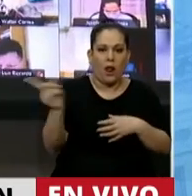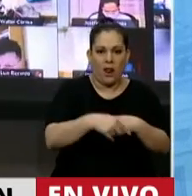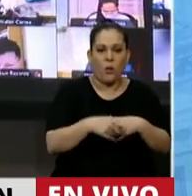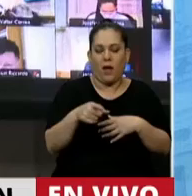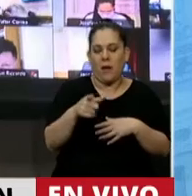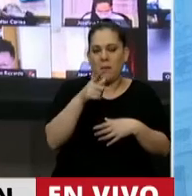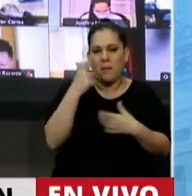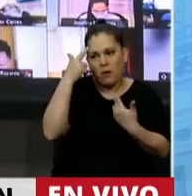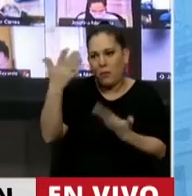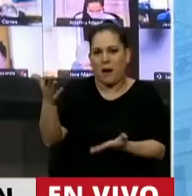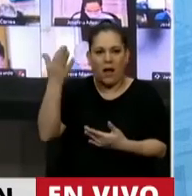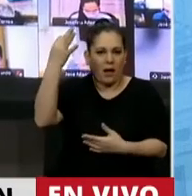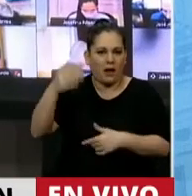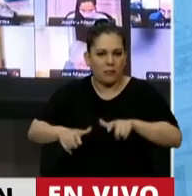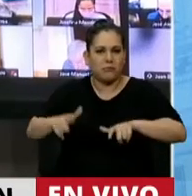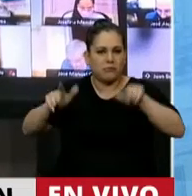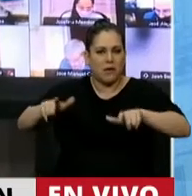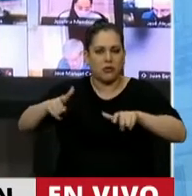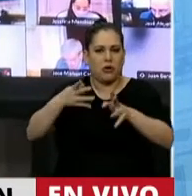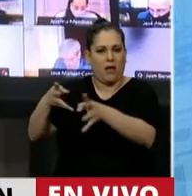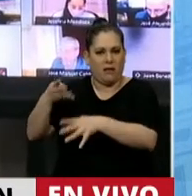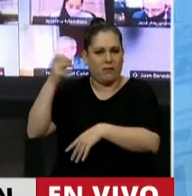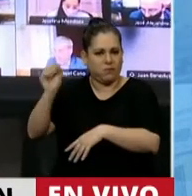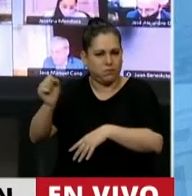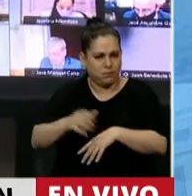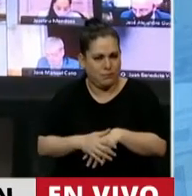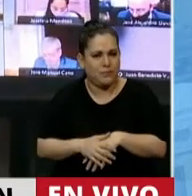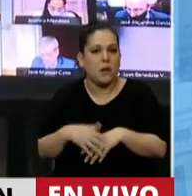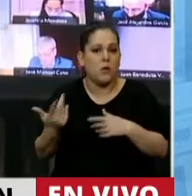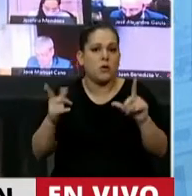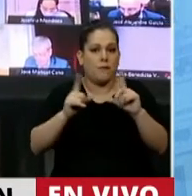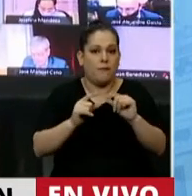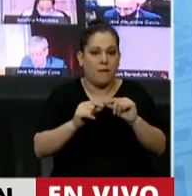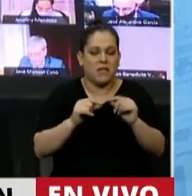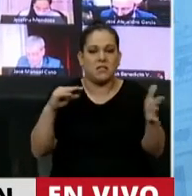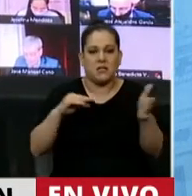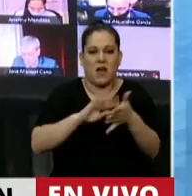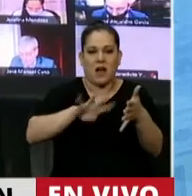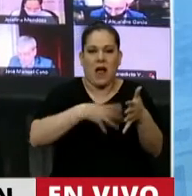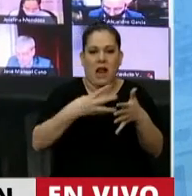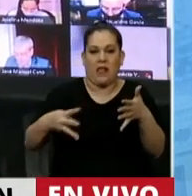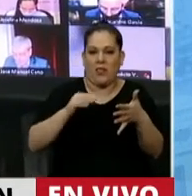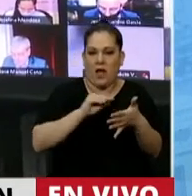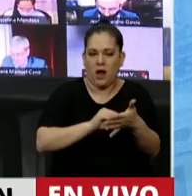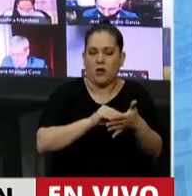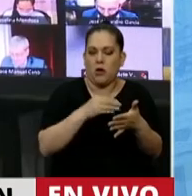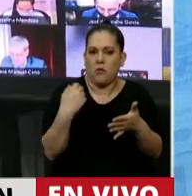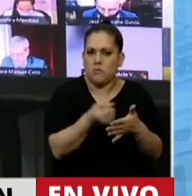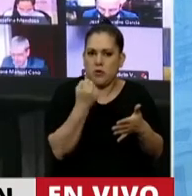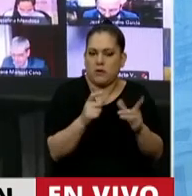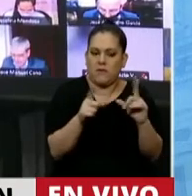me parece sumamente injusto. Así que creo que poder instalar esta fecha en el calendario, que no